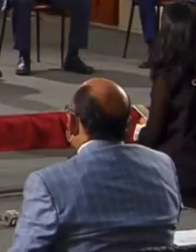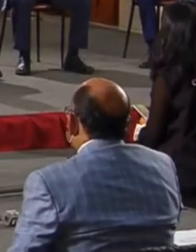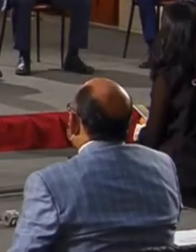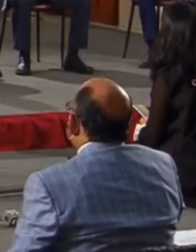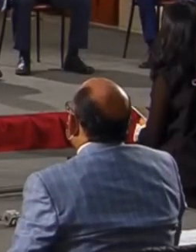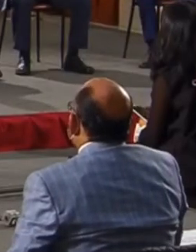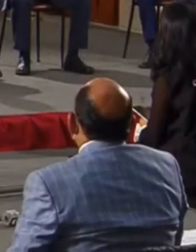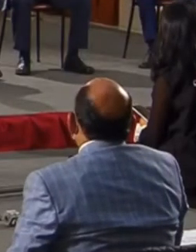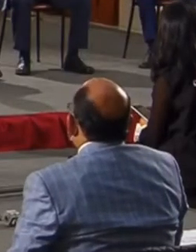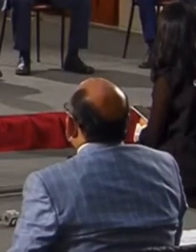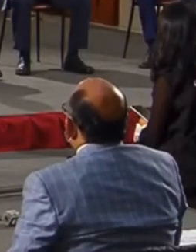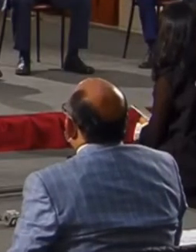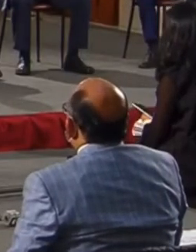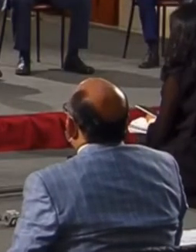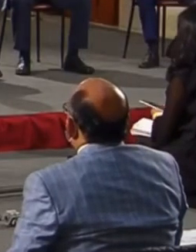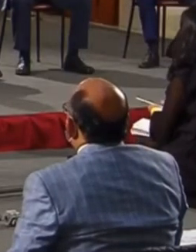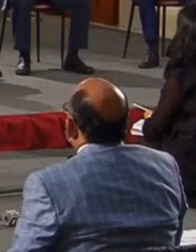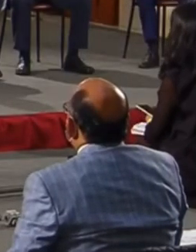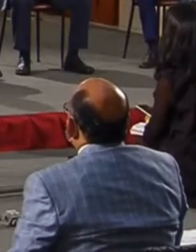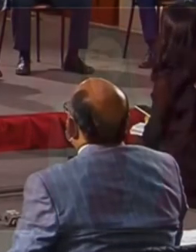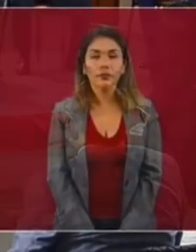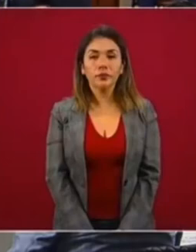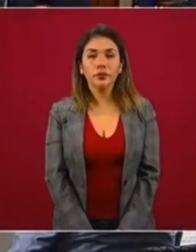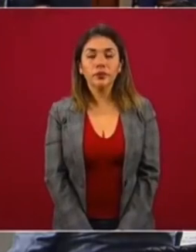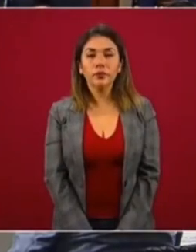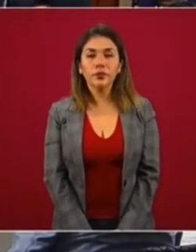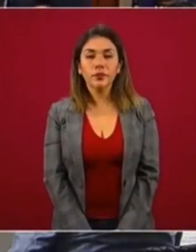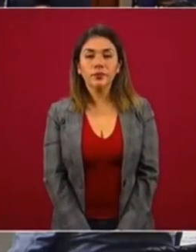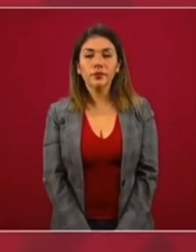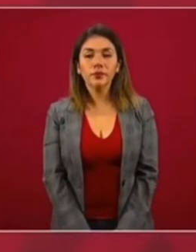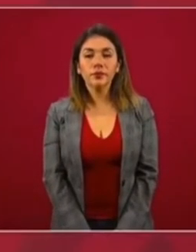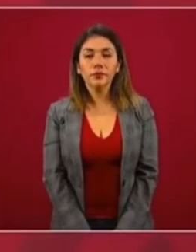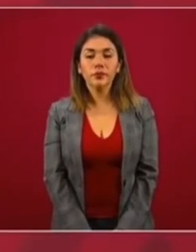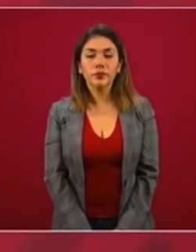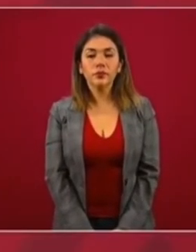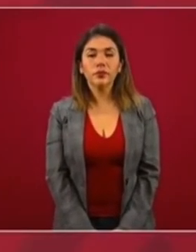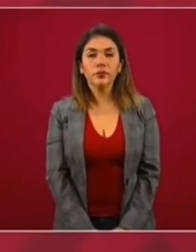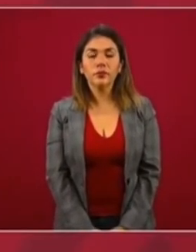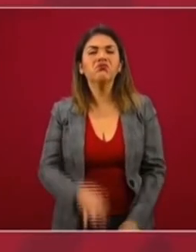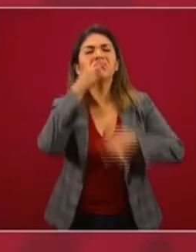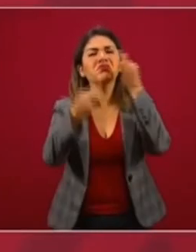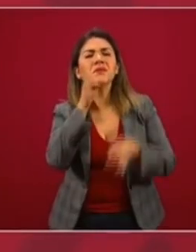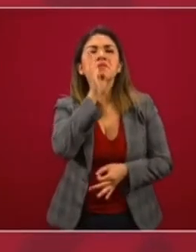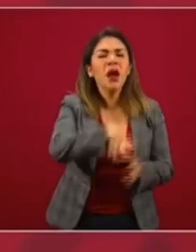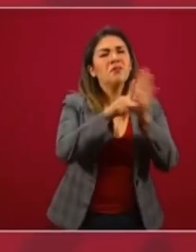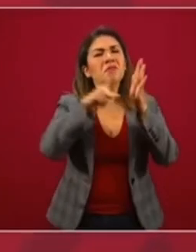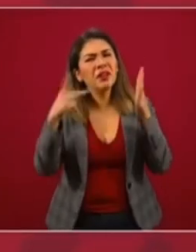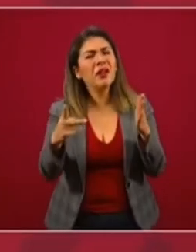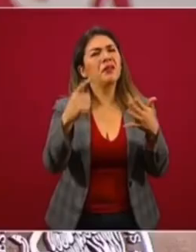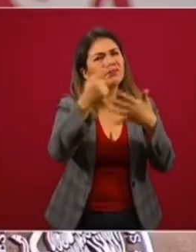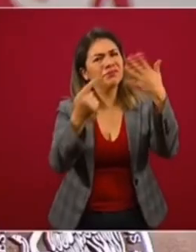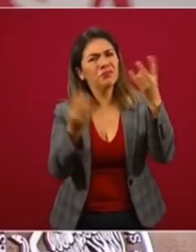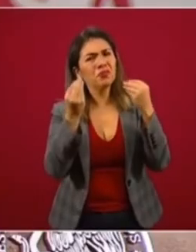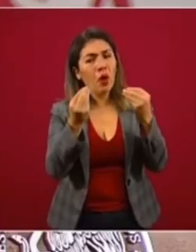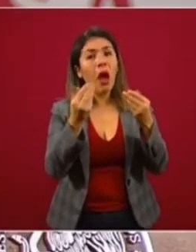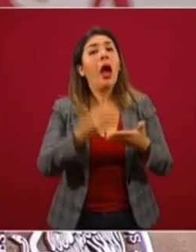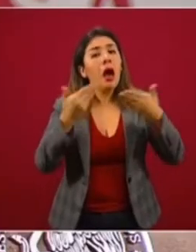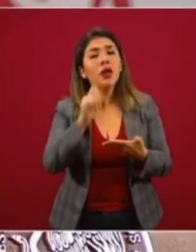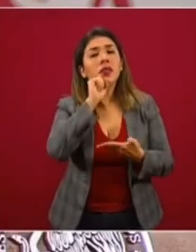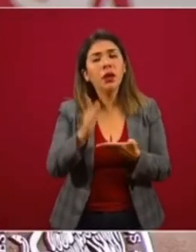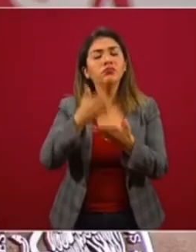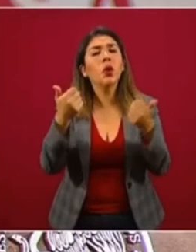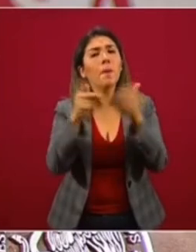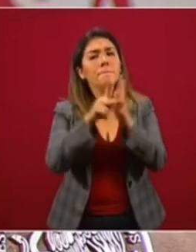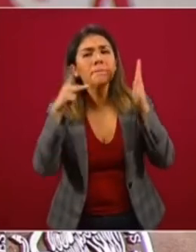el desinformar en la prensa de México, habrán acudido a los